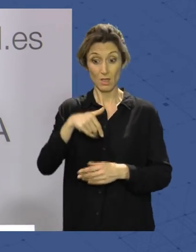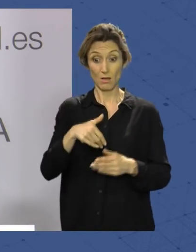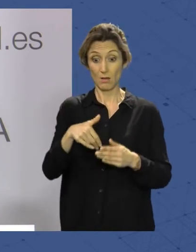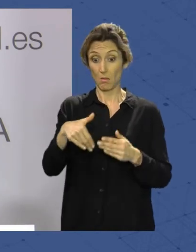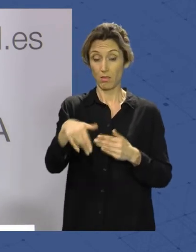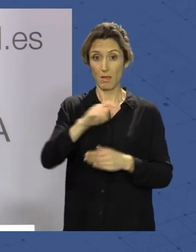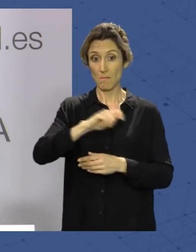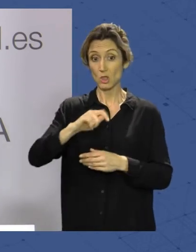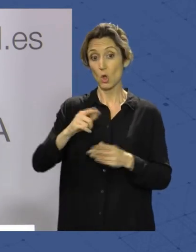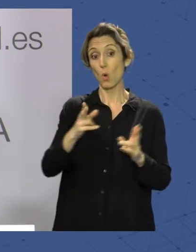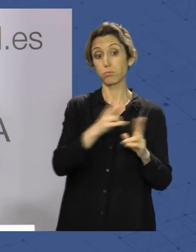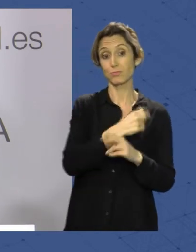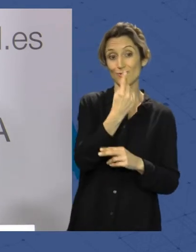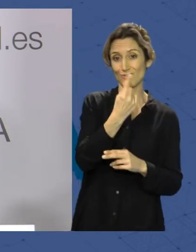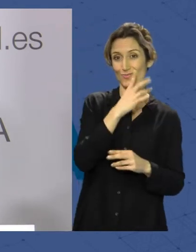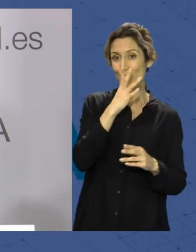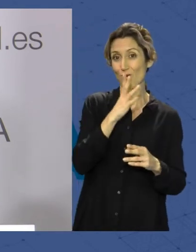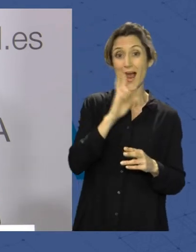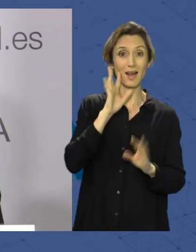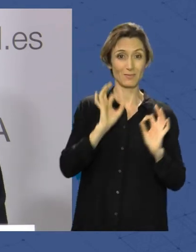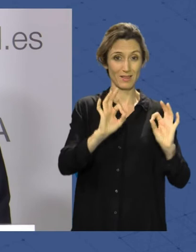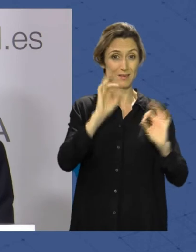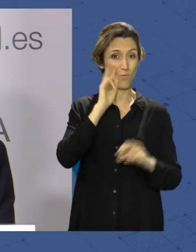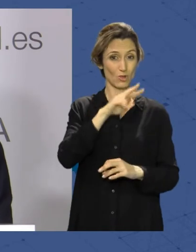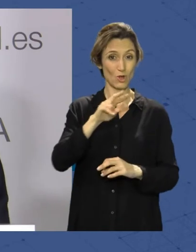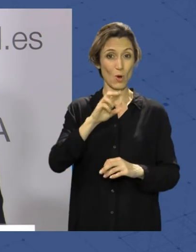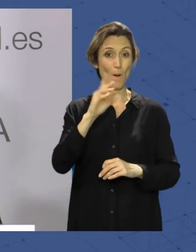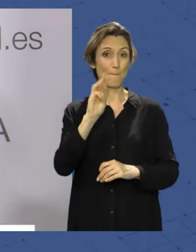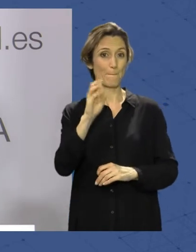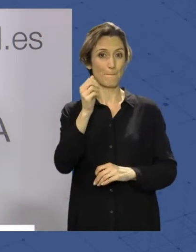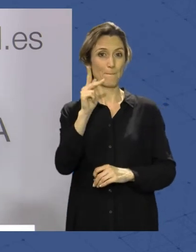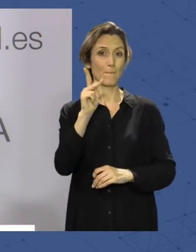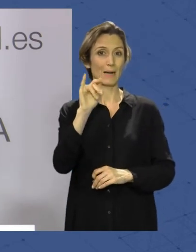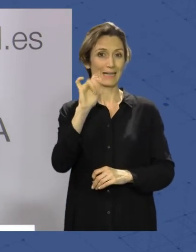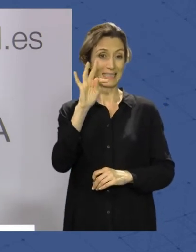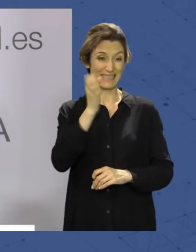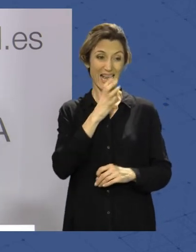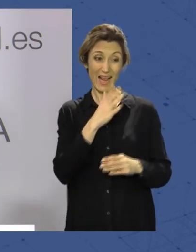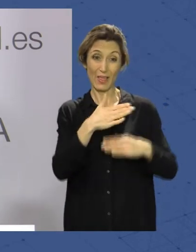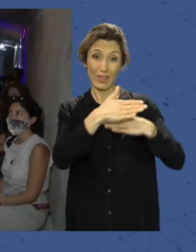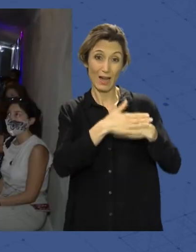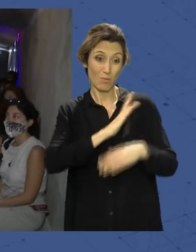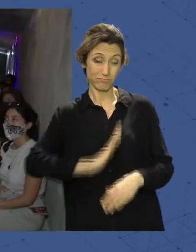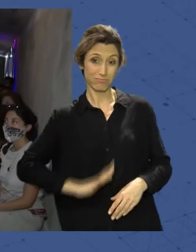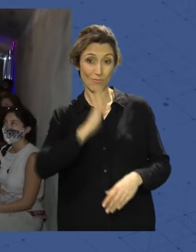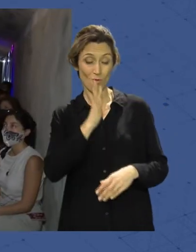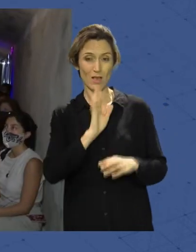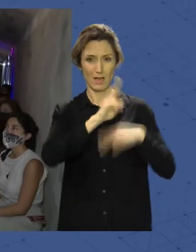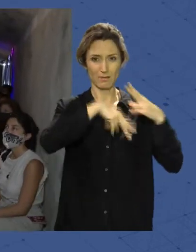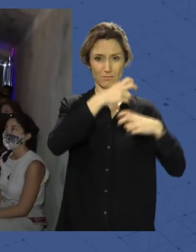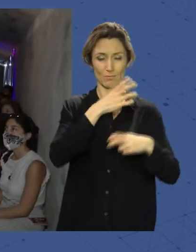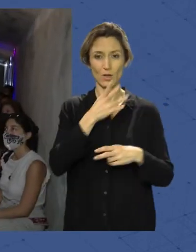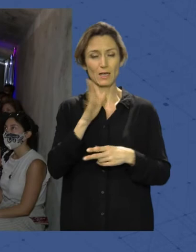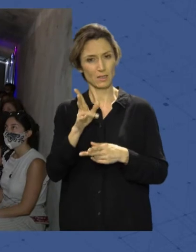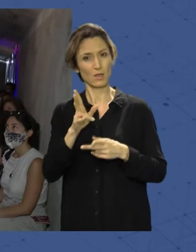espacio menos como es Doña Paquita pero bueno por una buena noticia que es la reforma de ese centro expositivo. Una gran oportunidad para